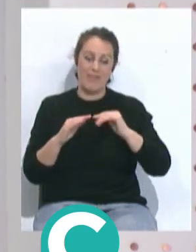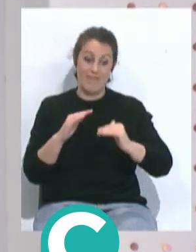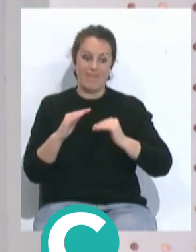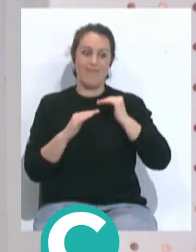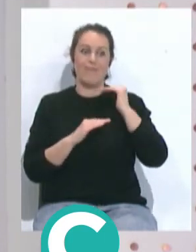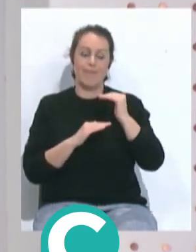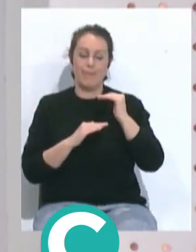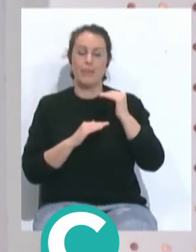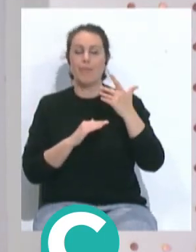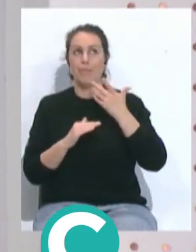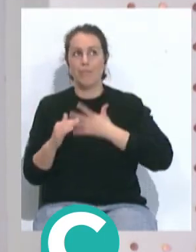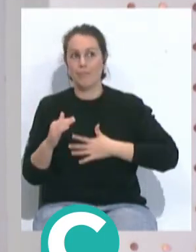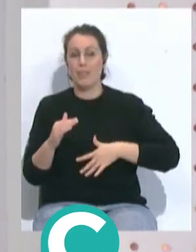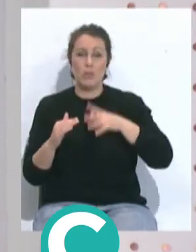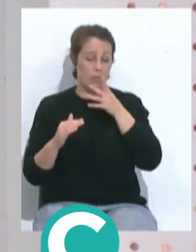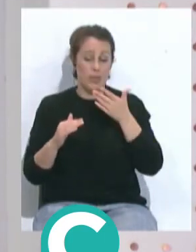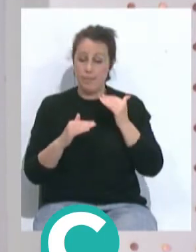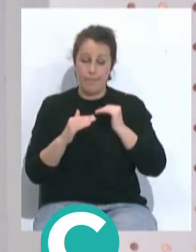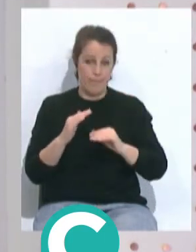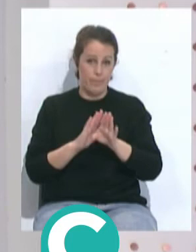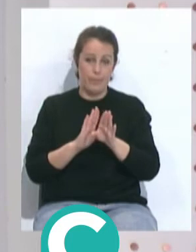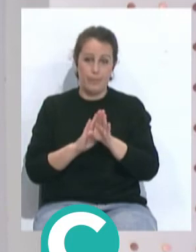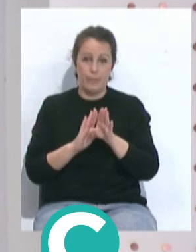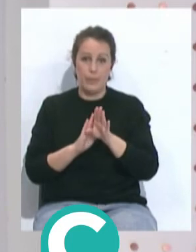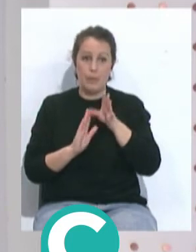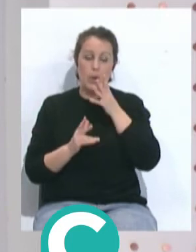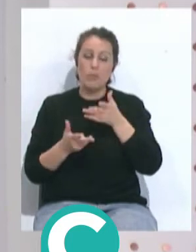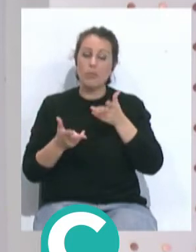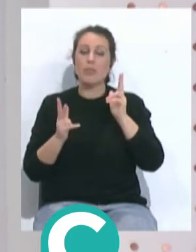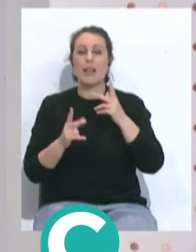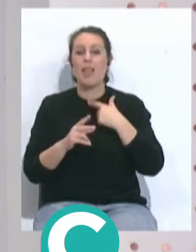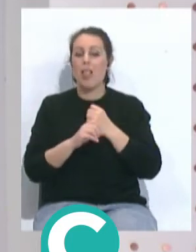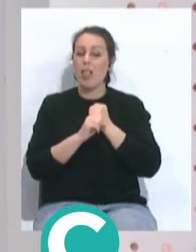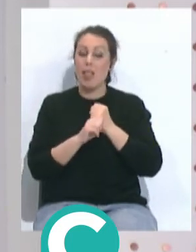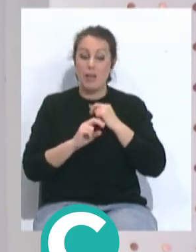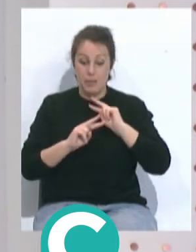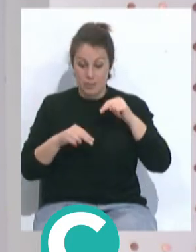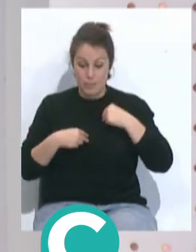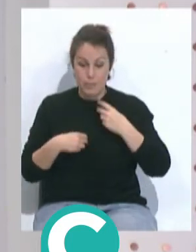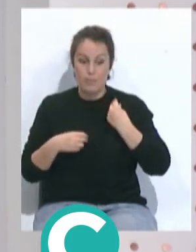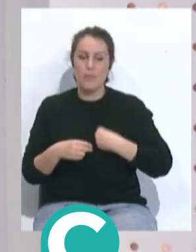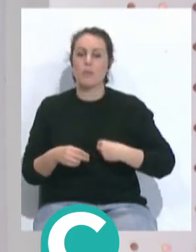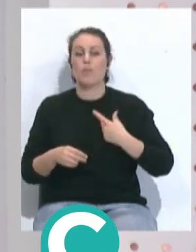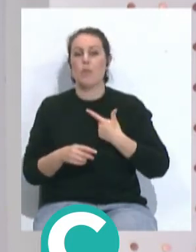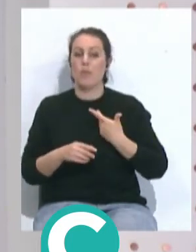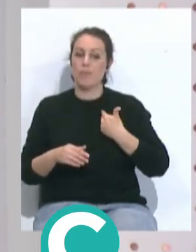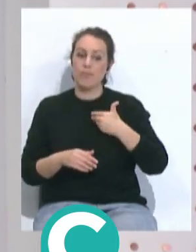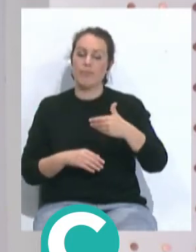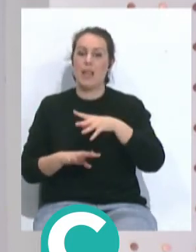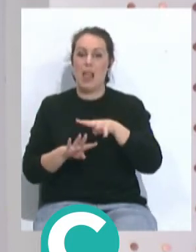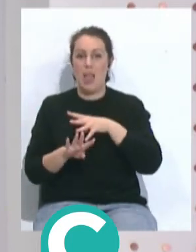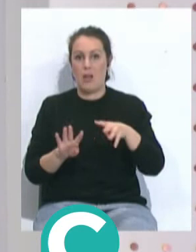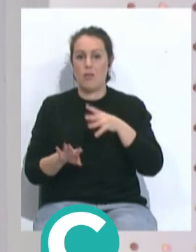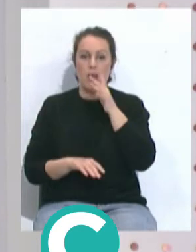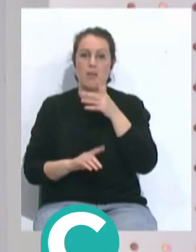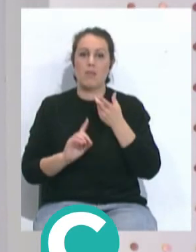actualmente se encuentra inmerso, y porque le permitía depender de sí mismo para lo que restaba de calendario. Hemos visto